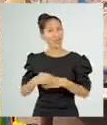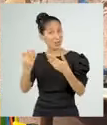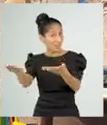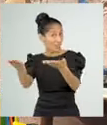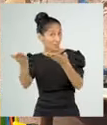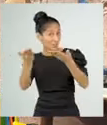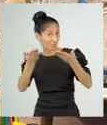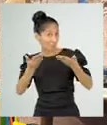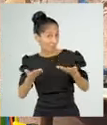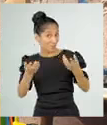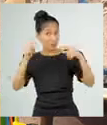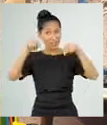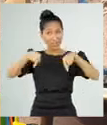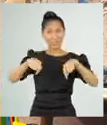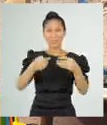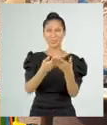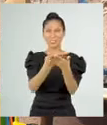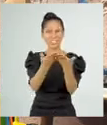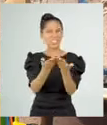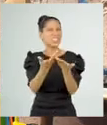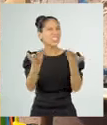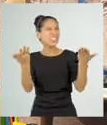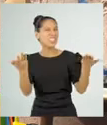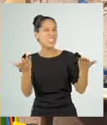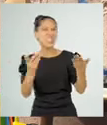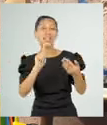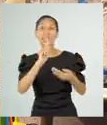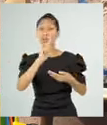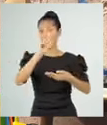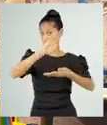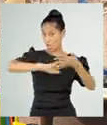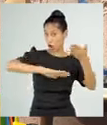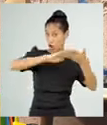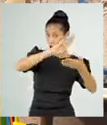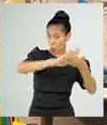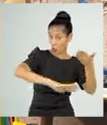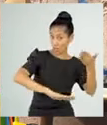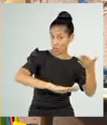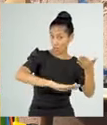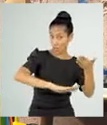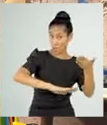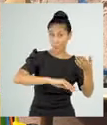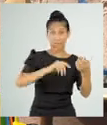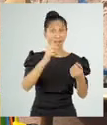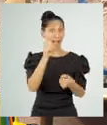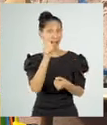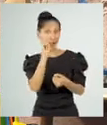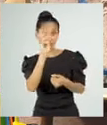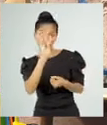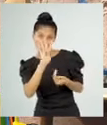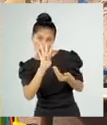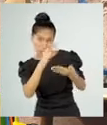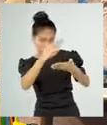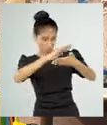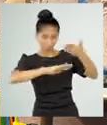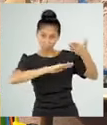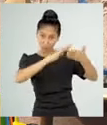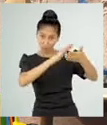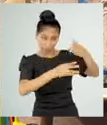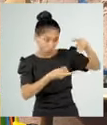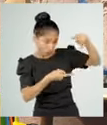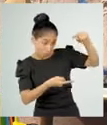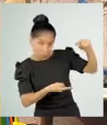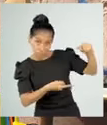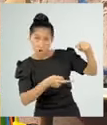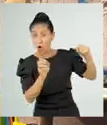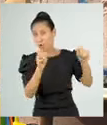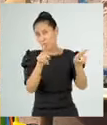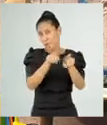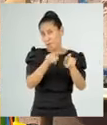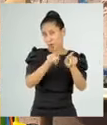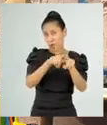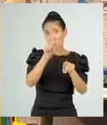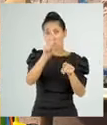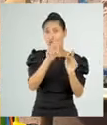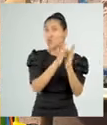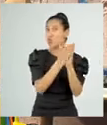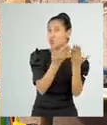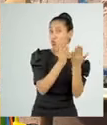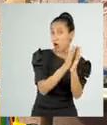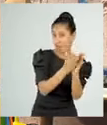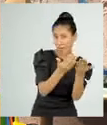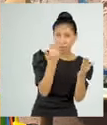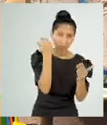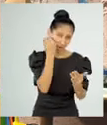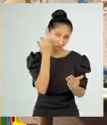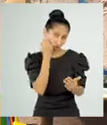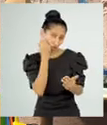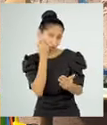Los invito a que en este momento tengan a la mano una hoja de papel formato A4 o de algún cuaderno que ya no usen, porque